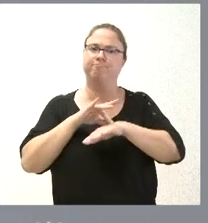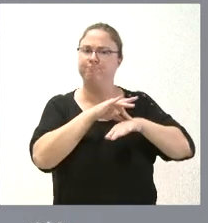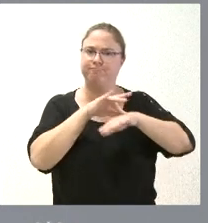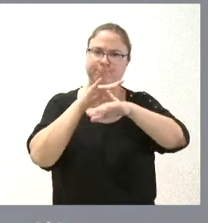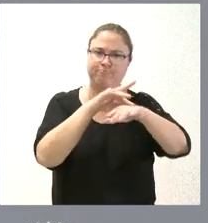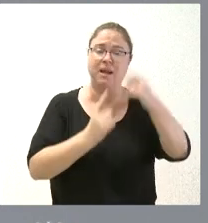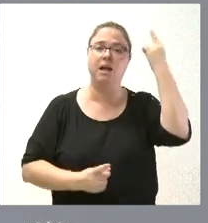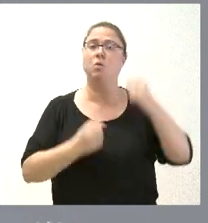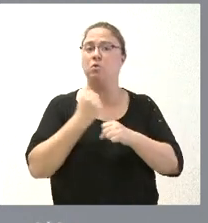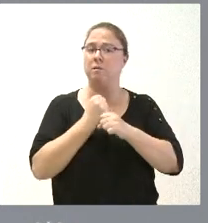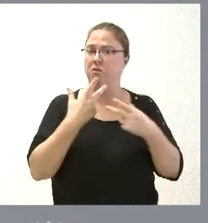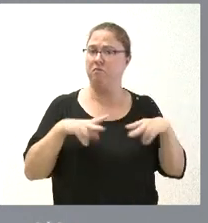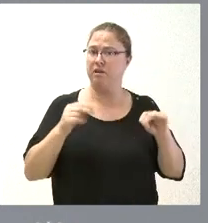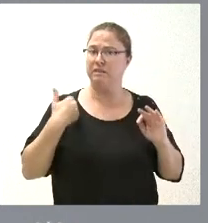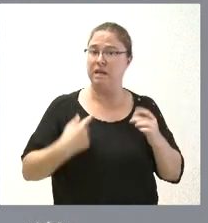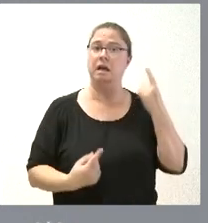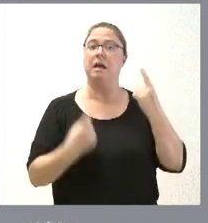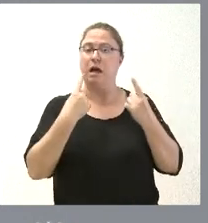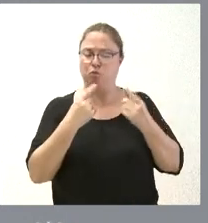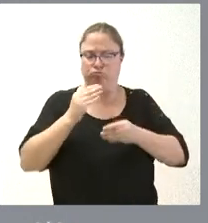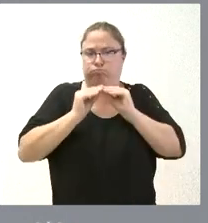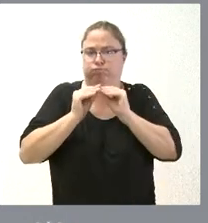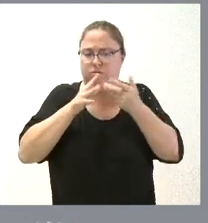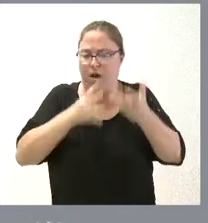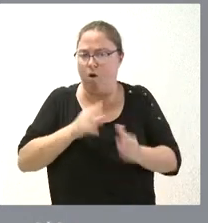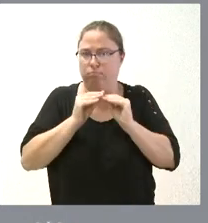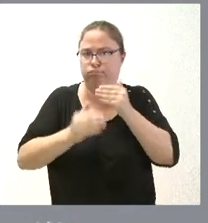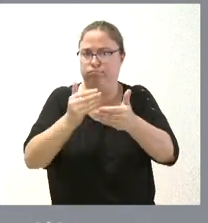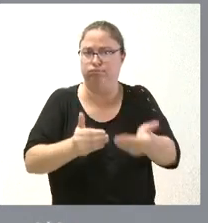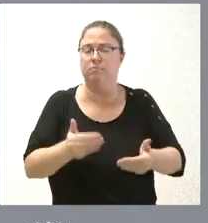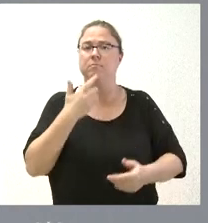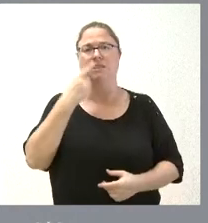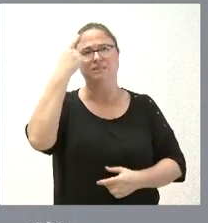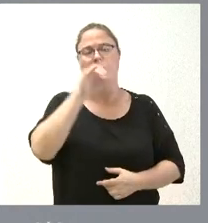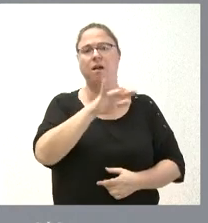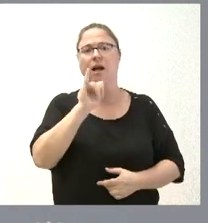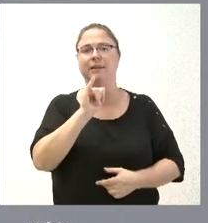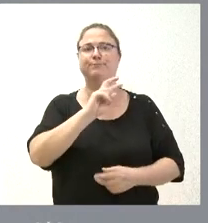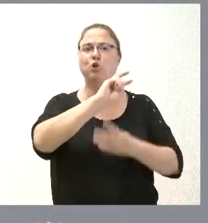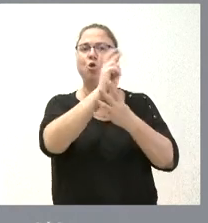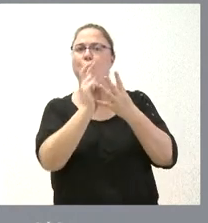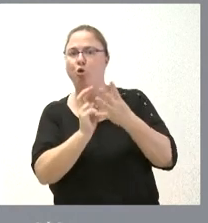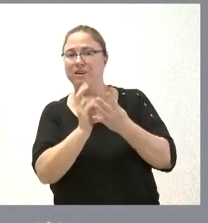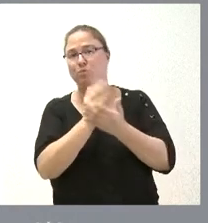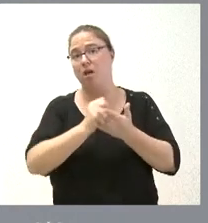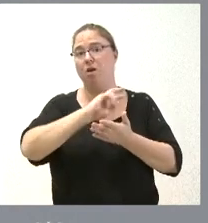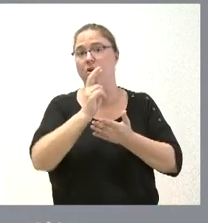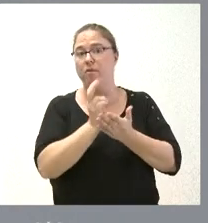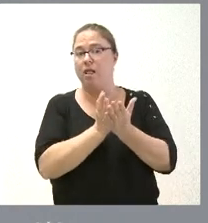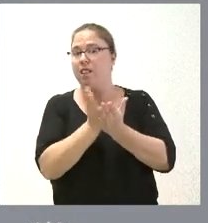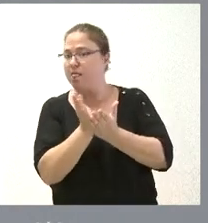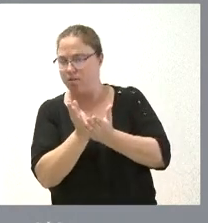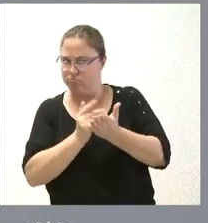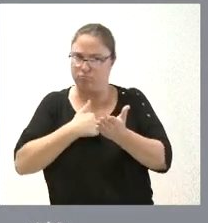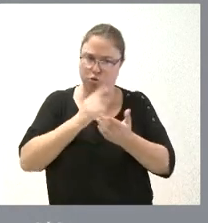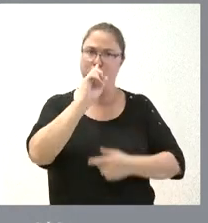algunos esos trabajos han finalizado y otros están plenamente en ejecución. Ya saben ustedes que hay otras comunidades, que no van por esa vía. Nosotros